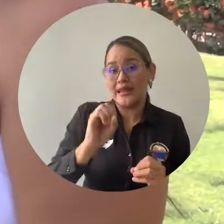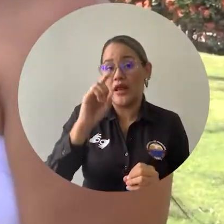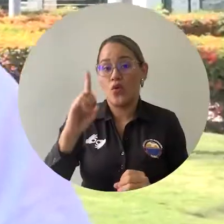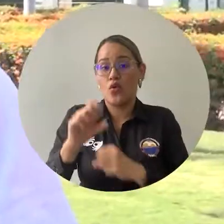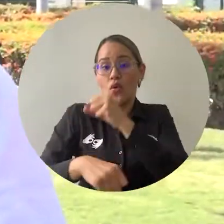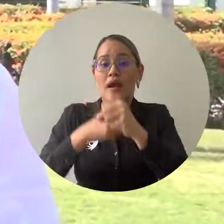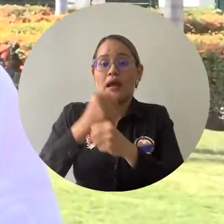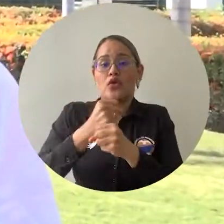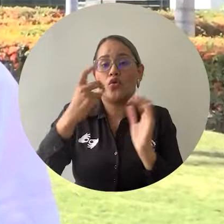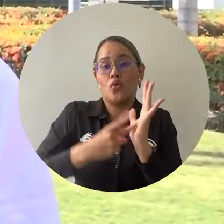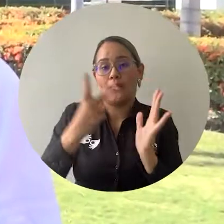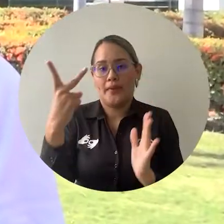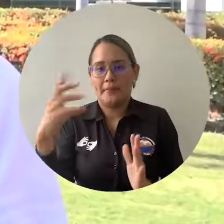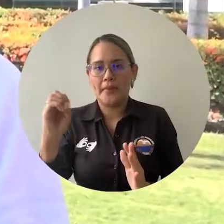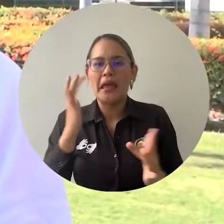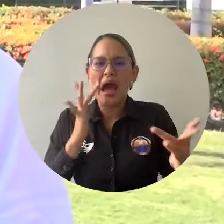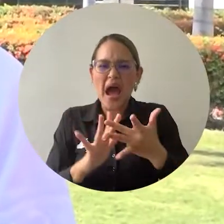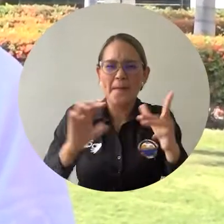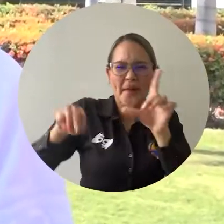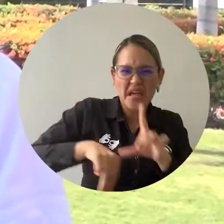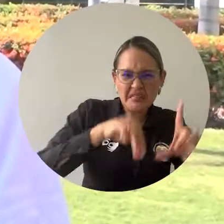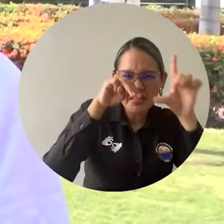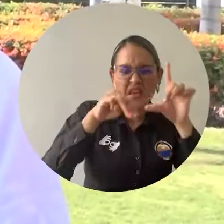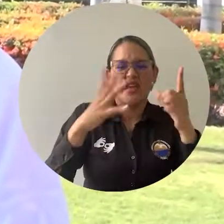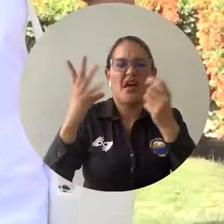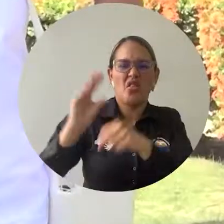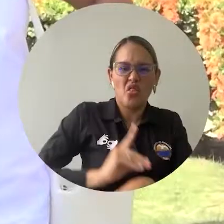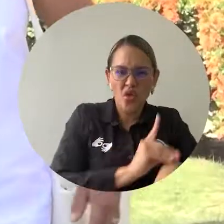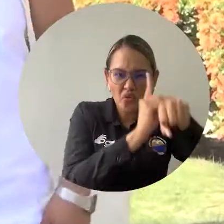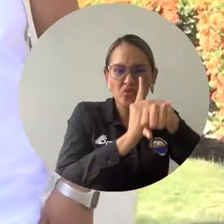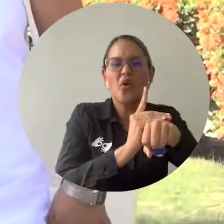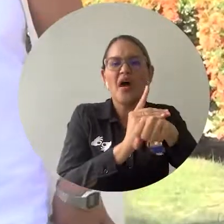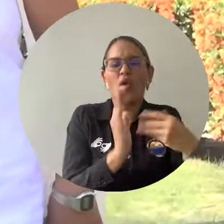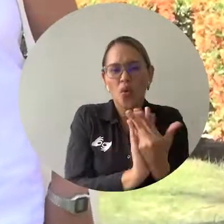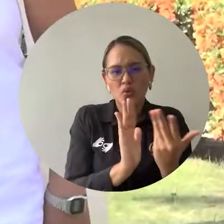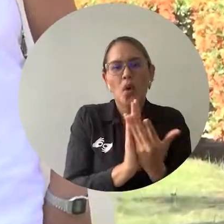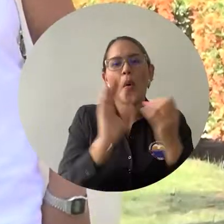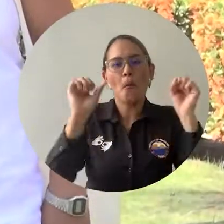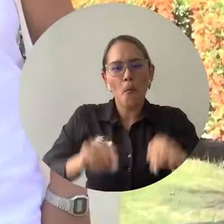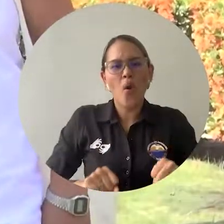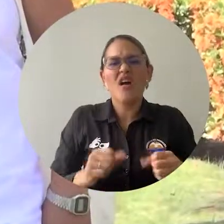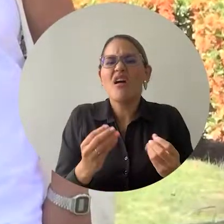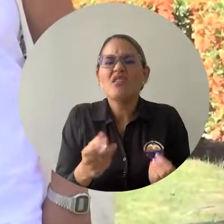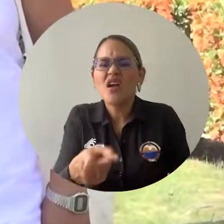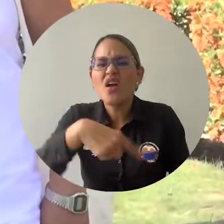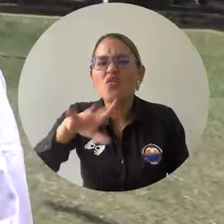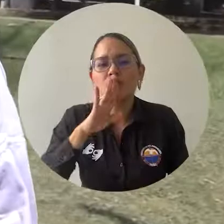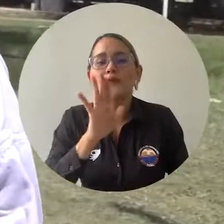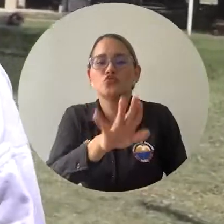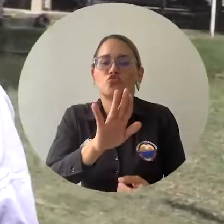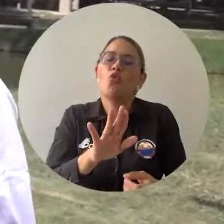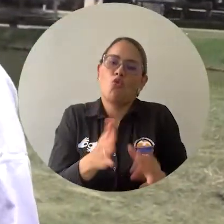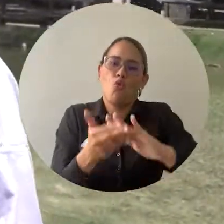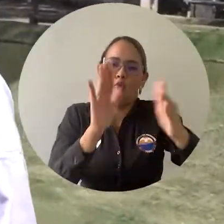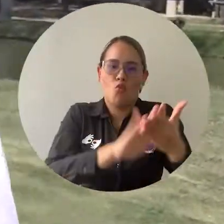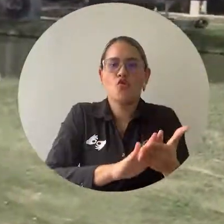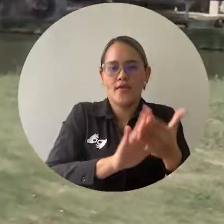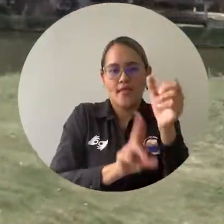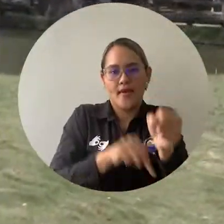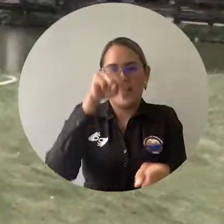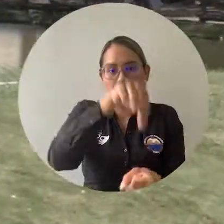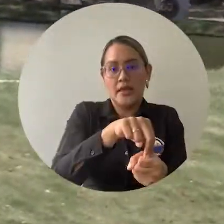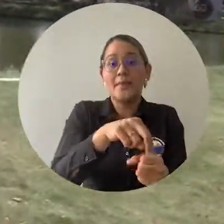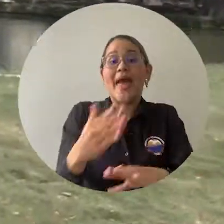de 2020 para estudios de maestría y doctorado por parte de integrantes de comunidades indígenas, la cual fue